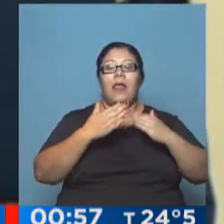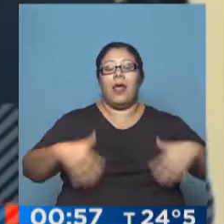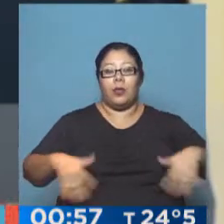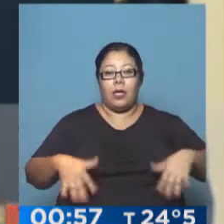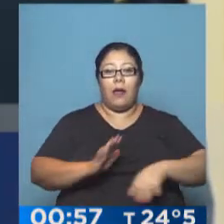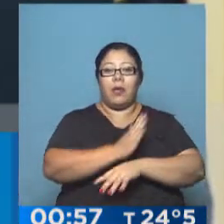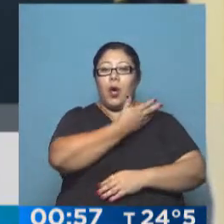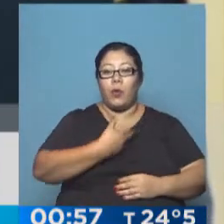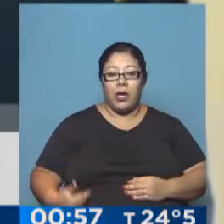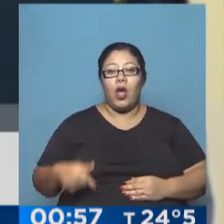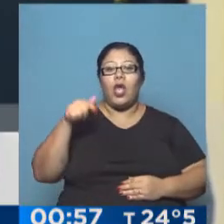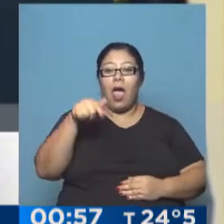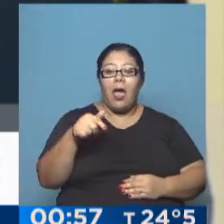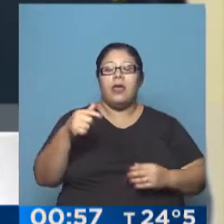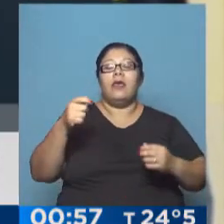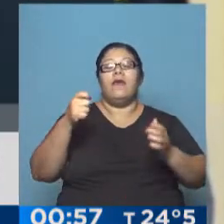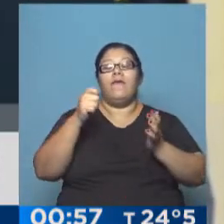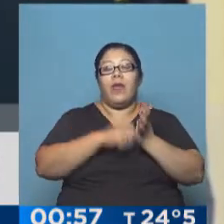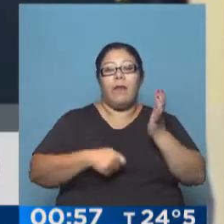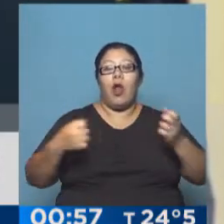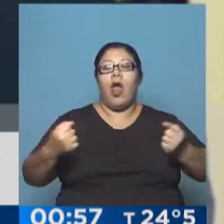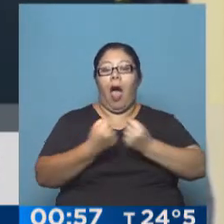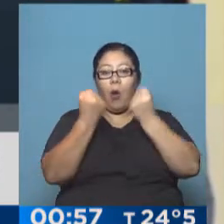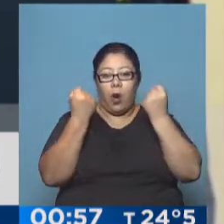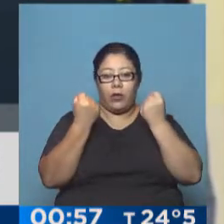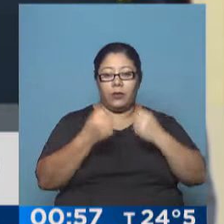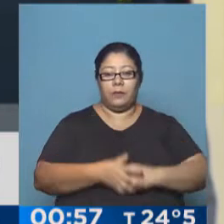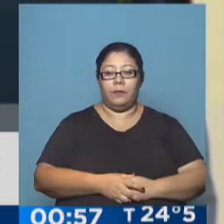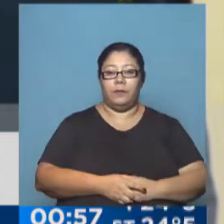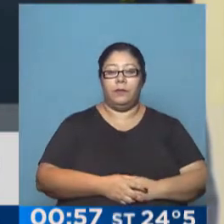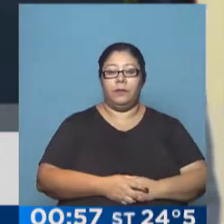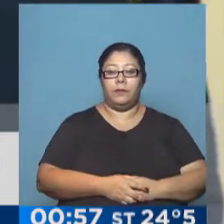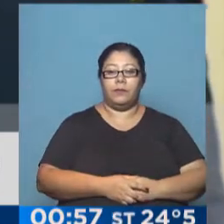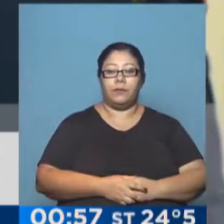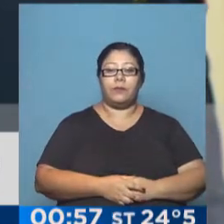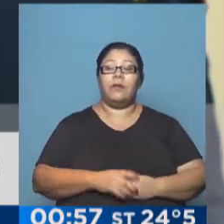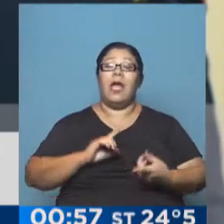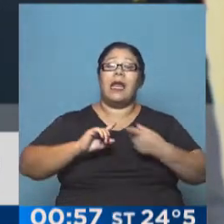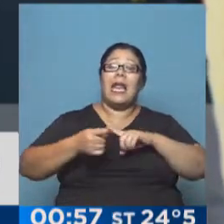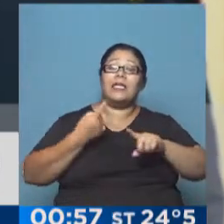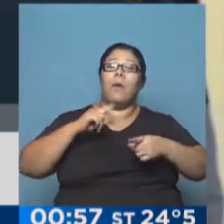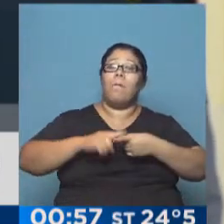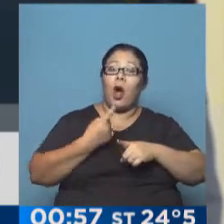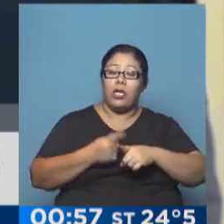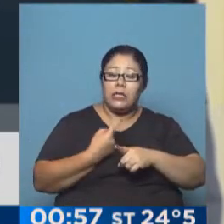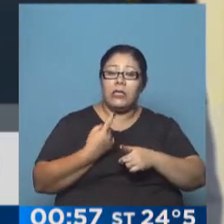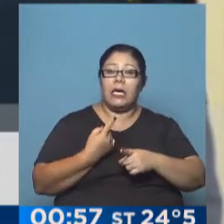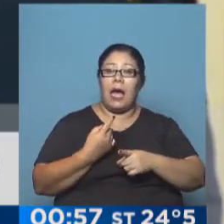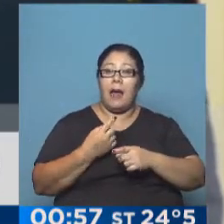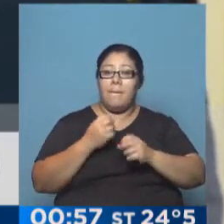Reconfirmar nuestra vocación de profundizar nuestra relación política y fortalecer